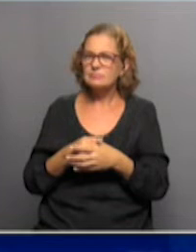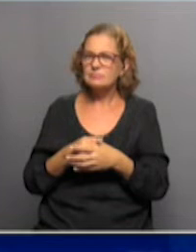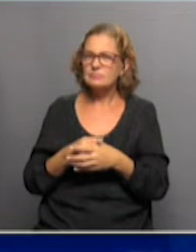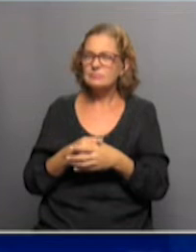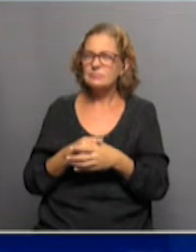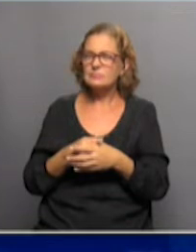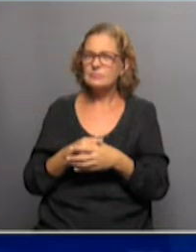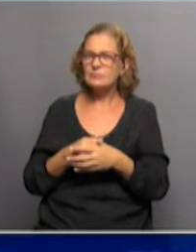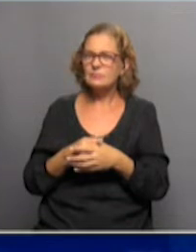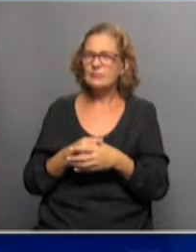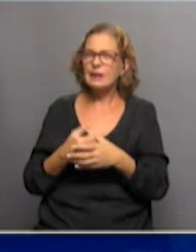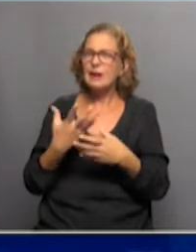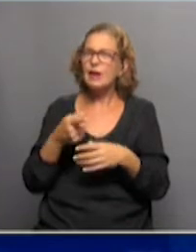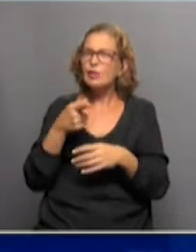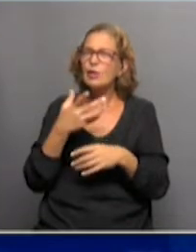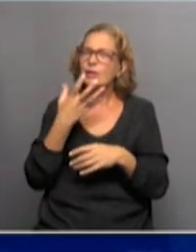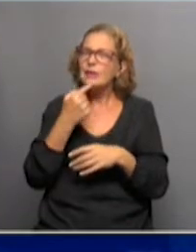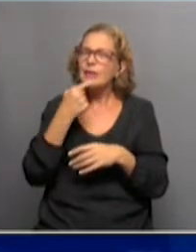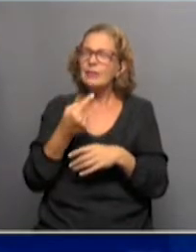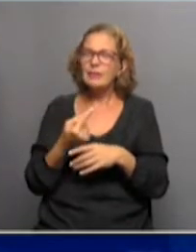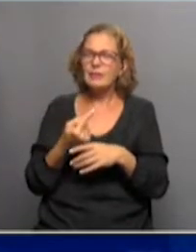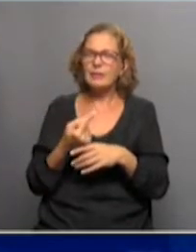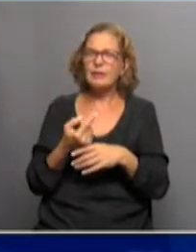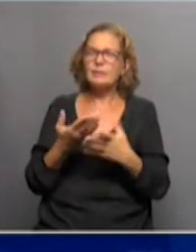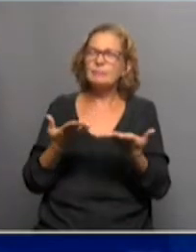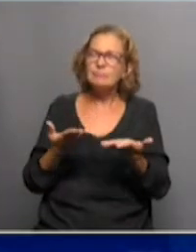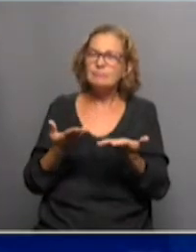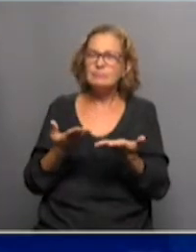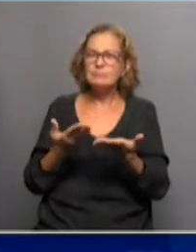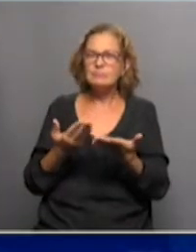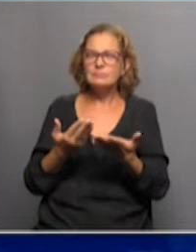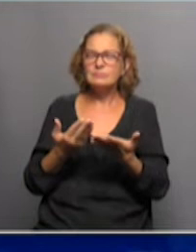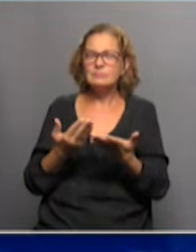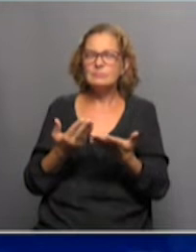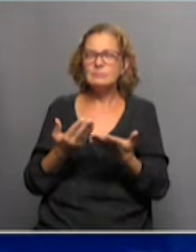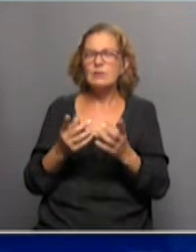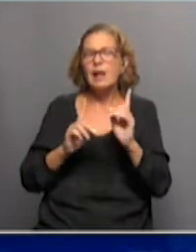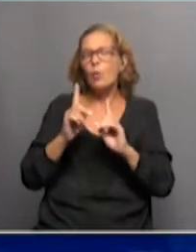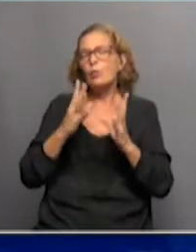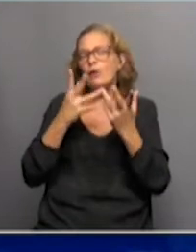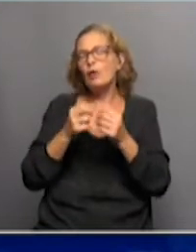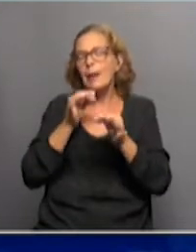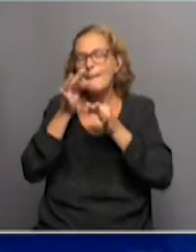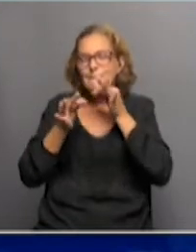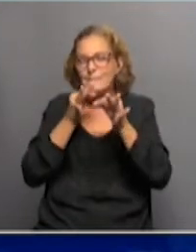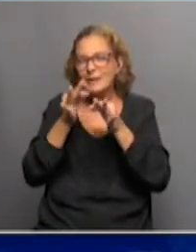Eso se refiere más que nada a, por decirlo de alguna manera,